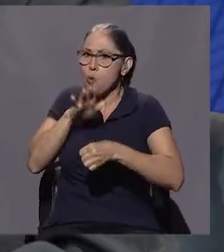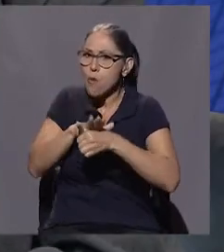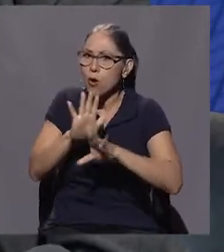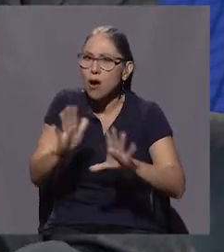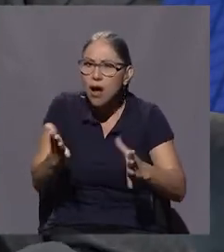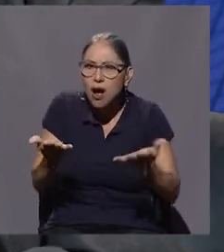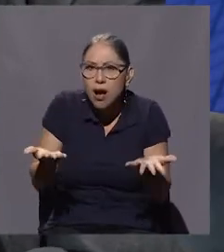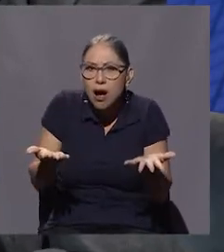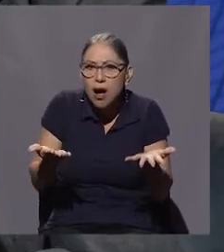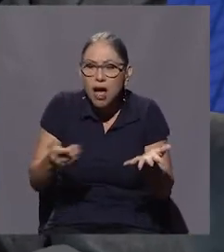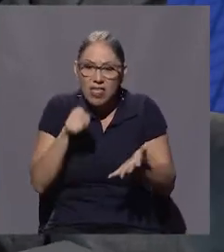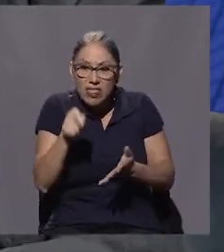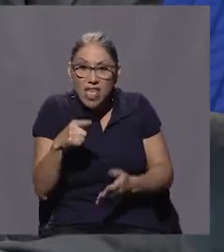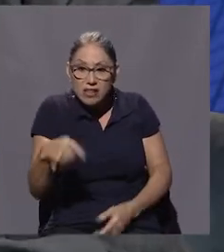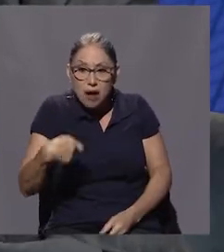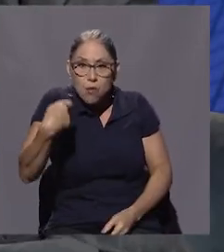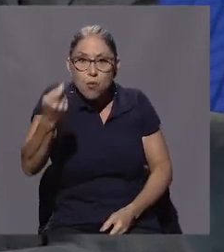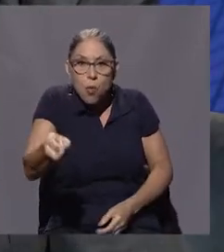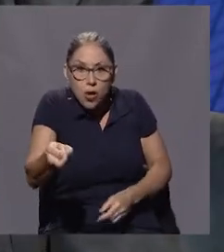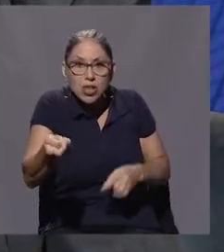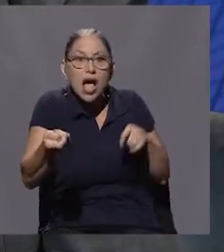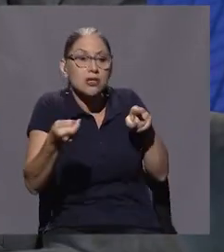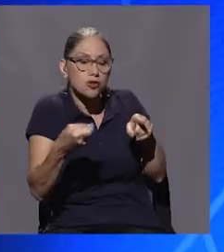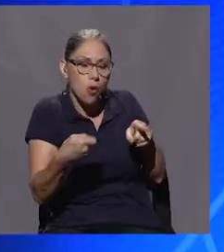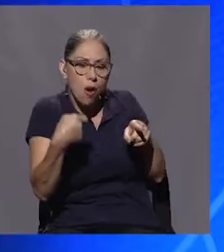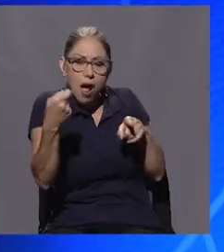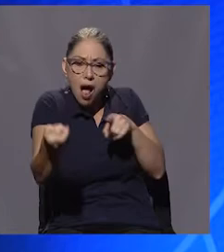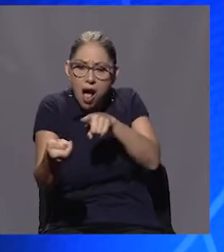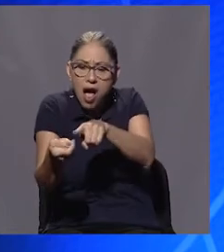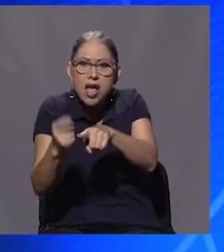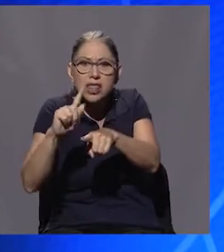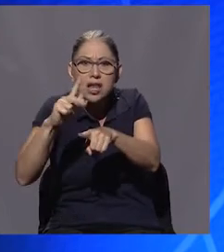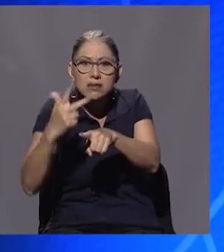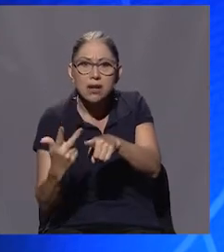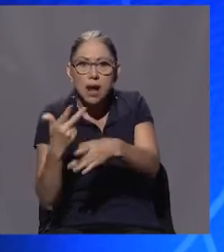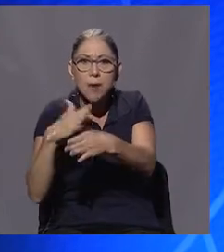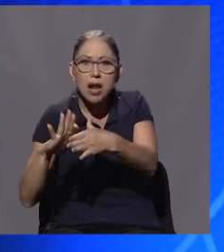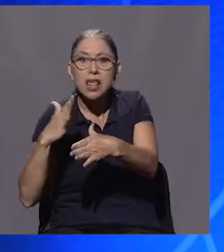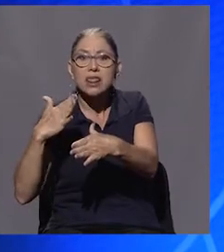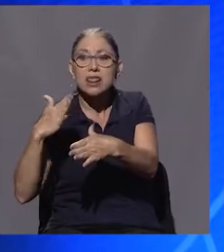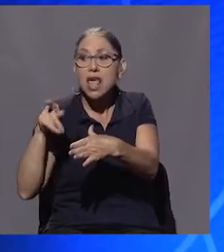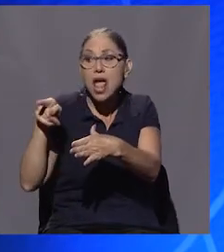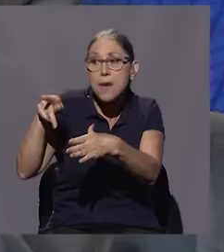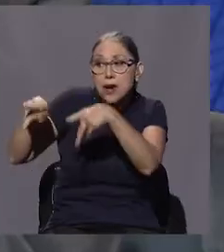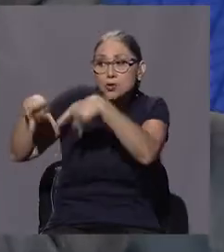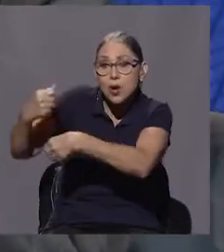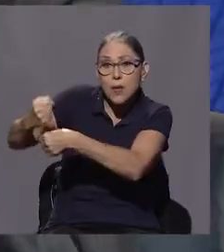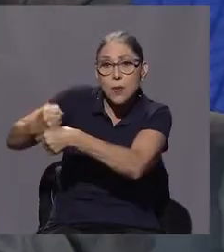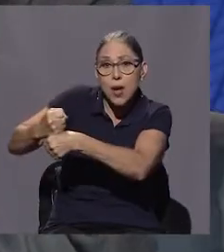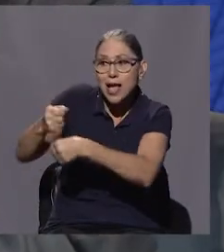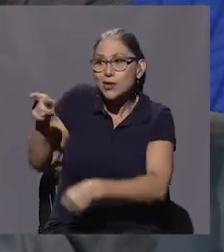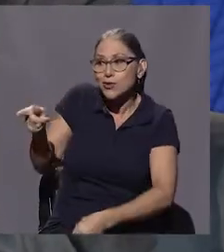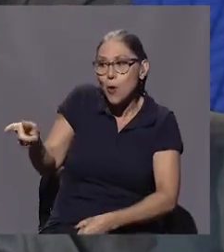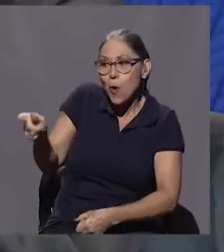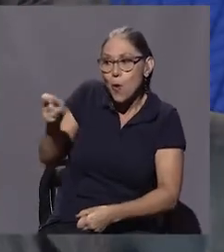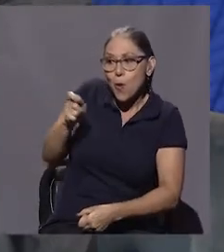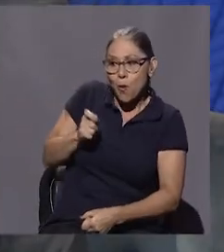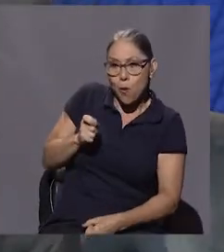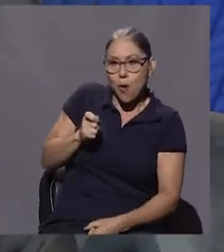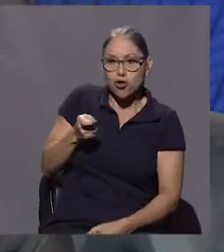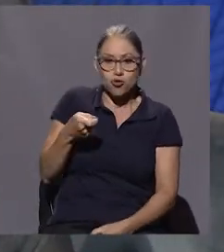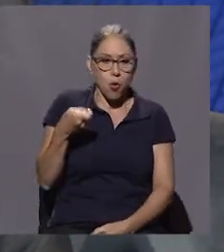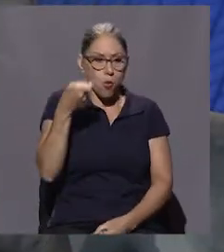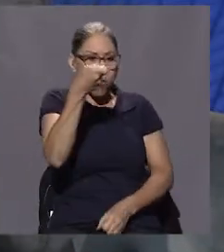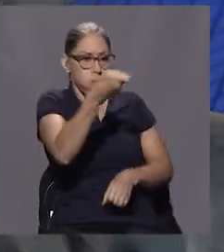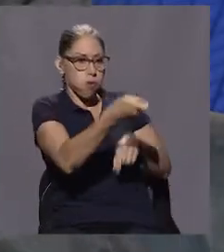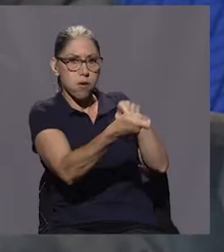rebajado una tercera parte a mi empleado. Y si yo no entrego ese dinero, que no es mío, sino que